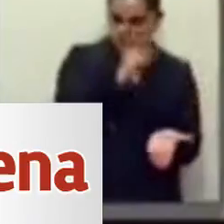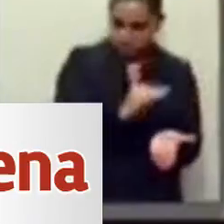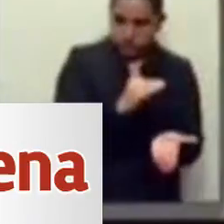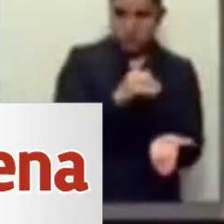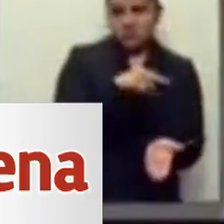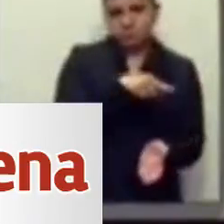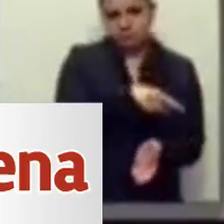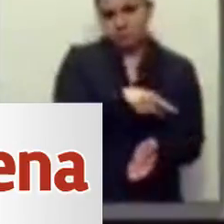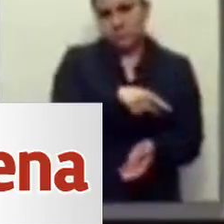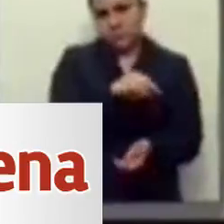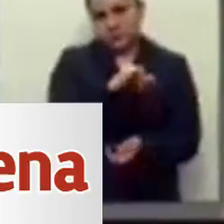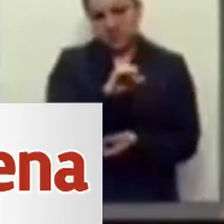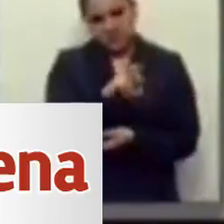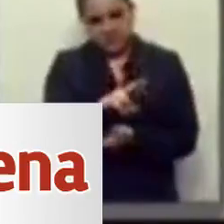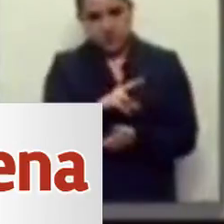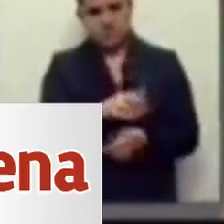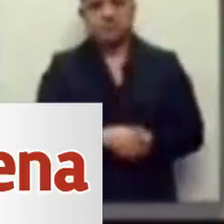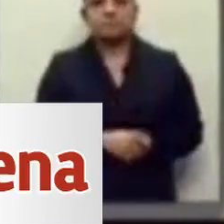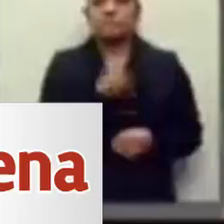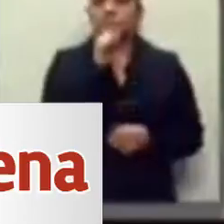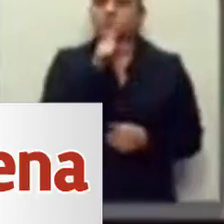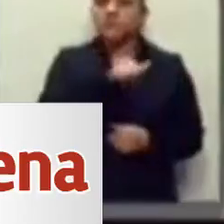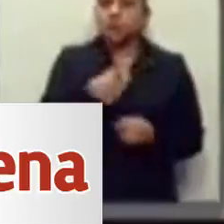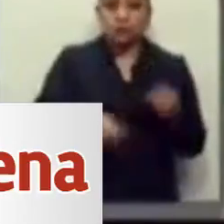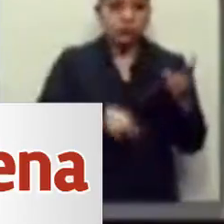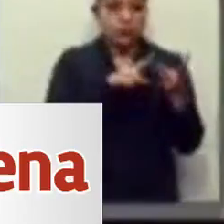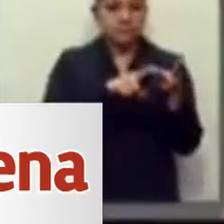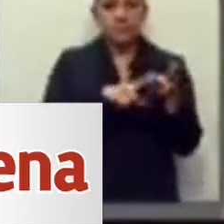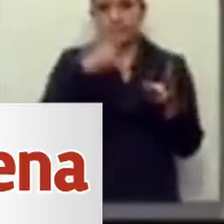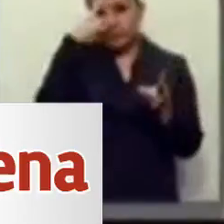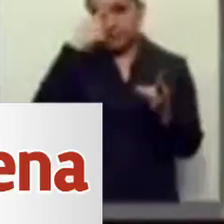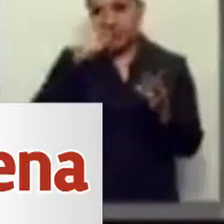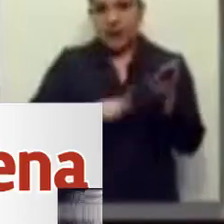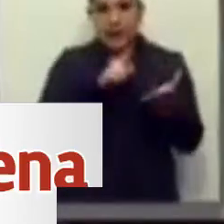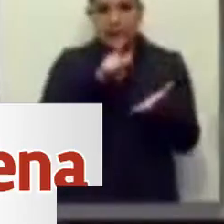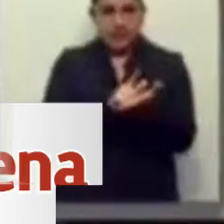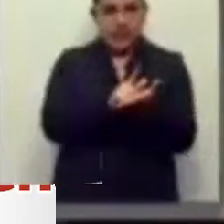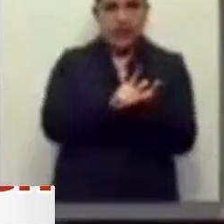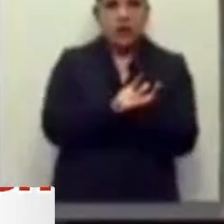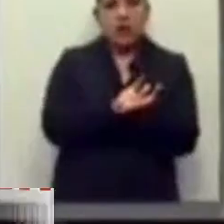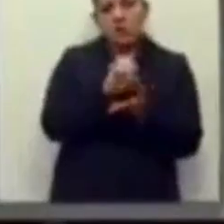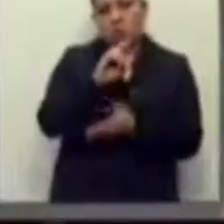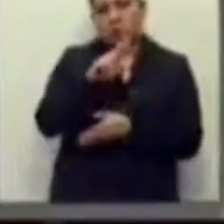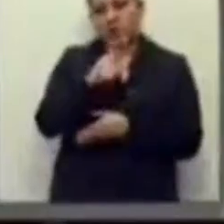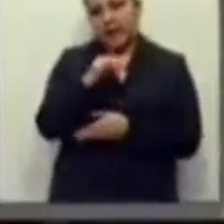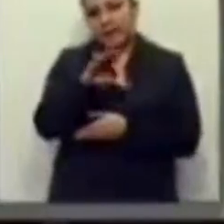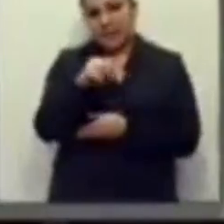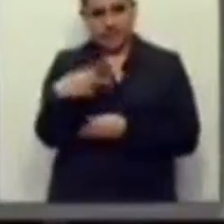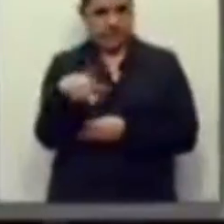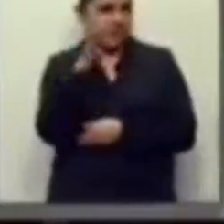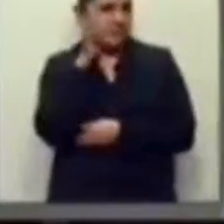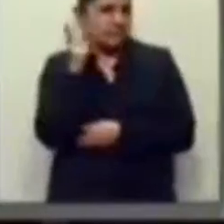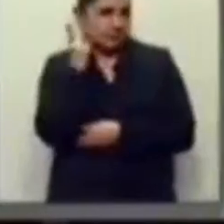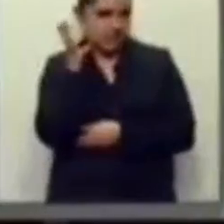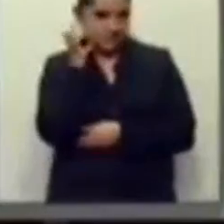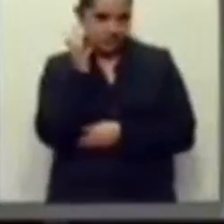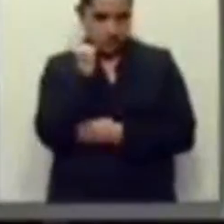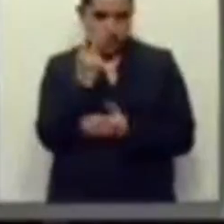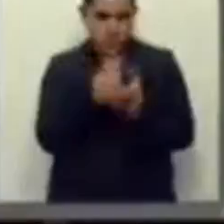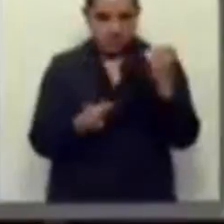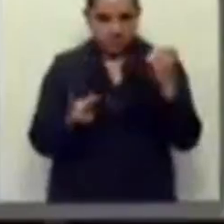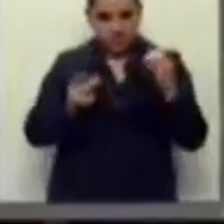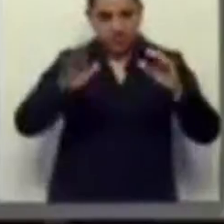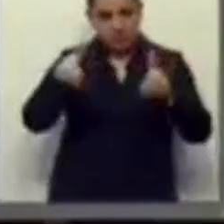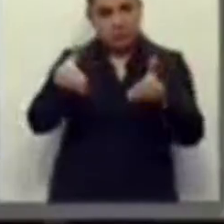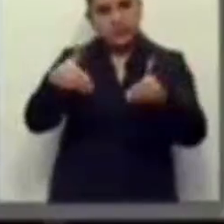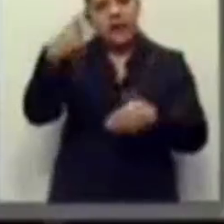presentamos también una iniciativa, la ley orgánica del Congreso, para establecer